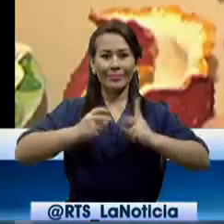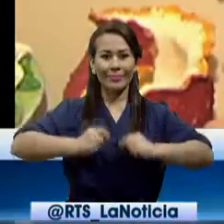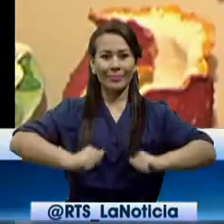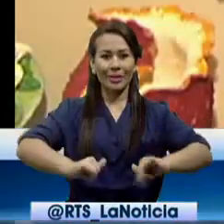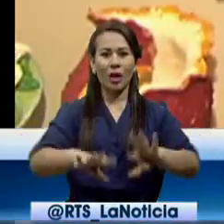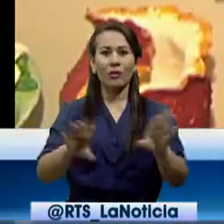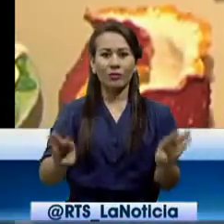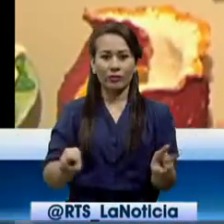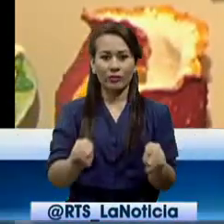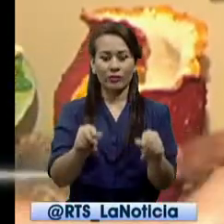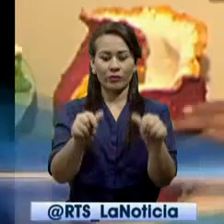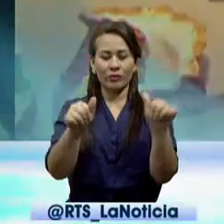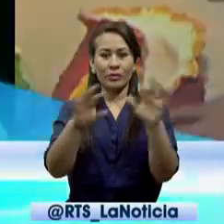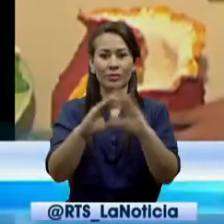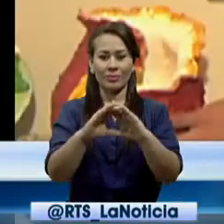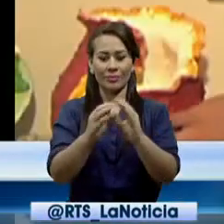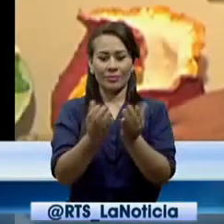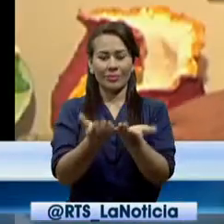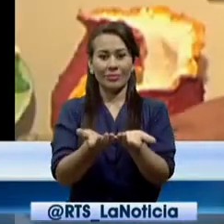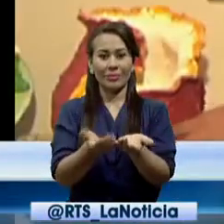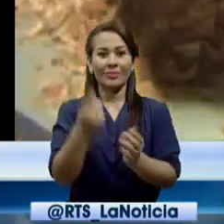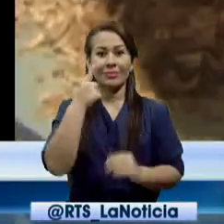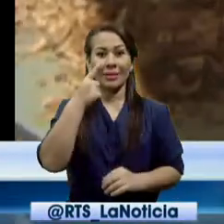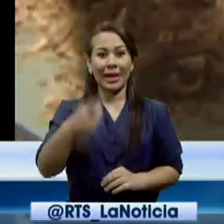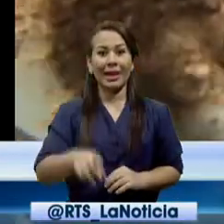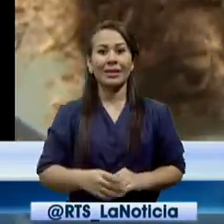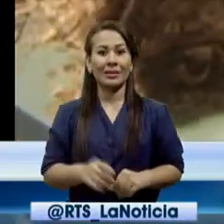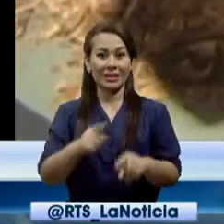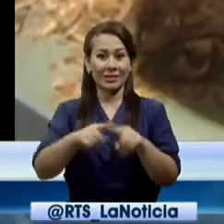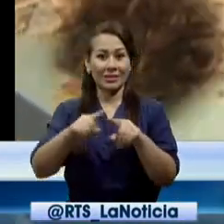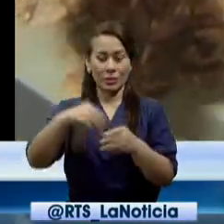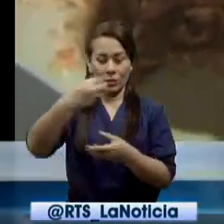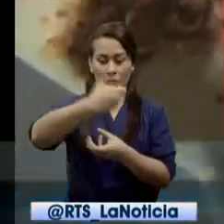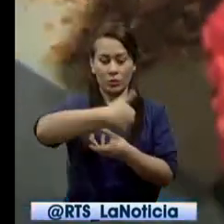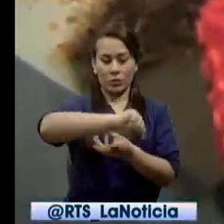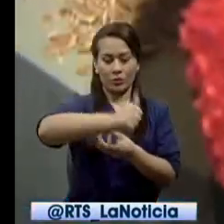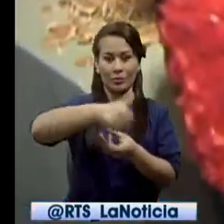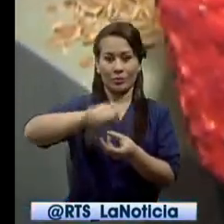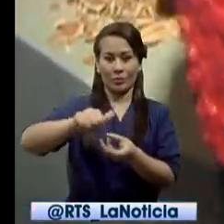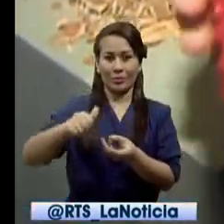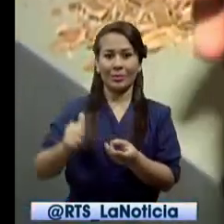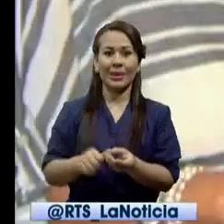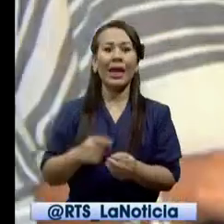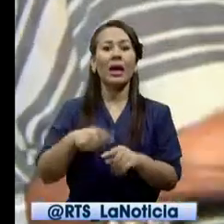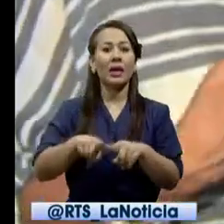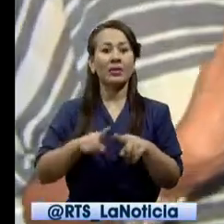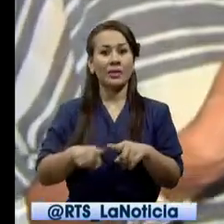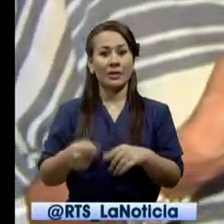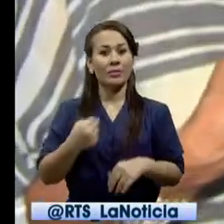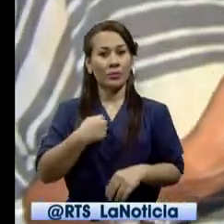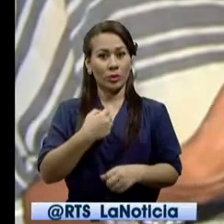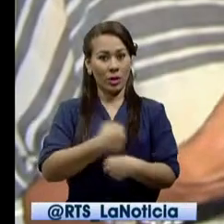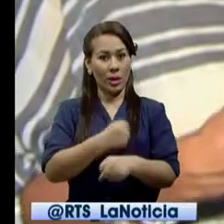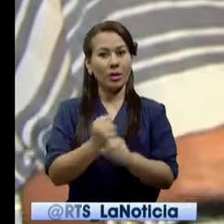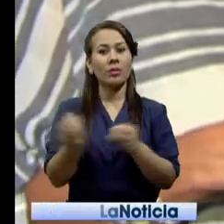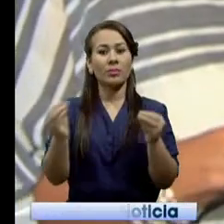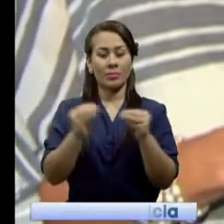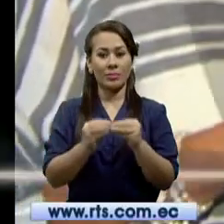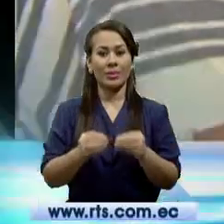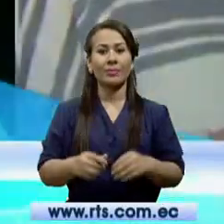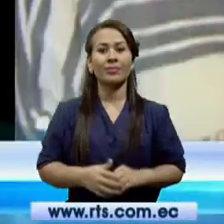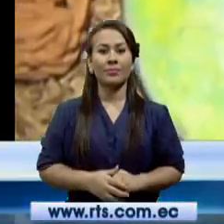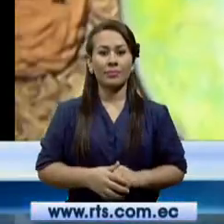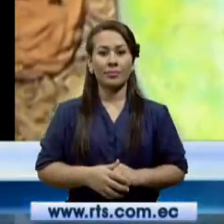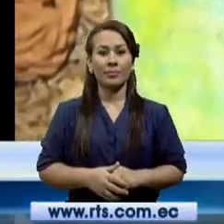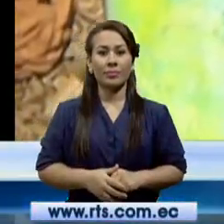menos la forma aconchada. Si ve la técnica de aquí que es un esponjeado que se hace. Yo realizo más que nada el arte